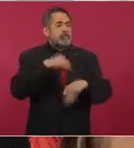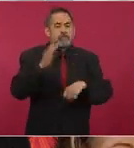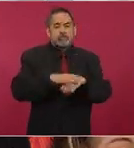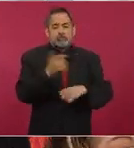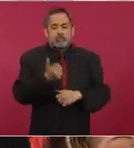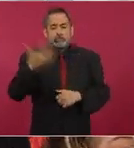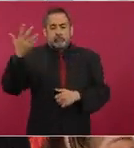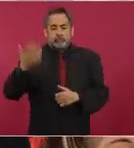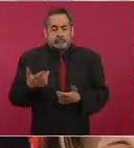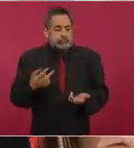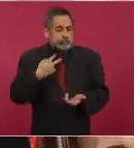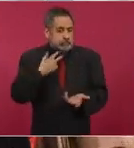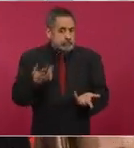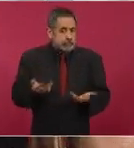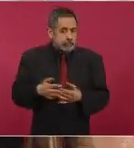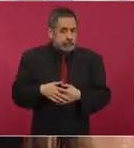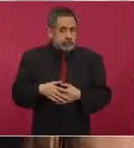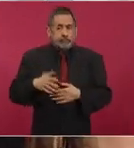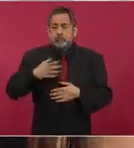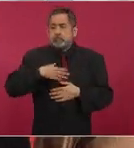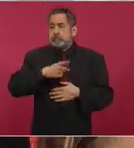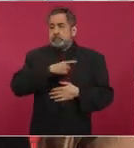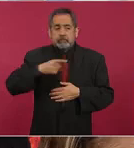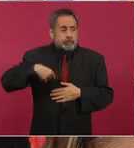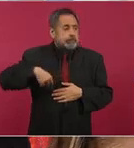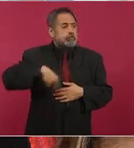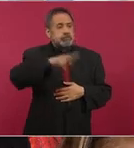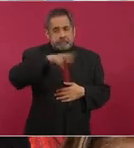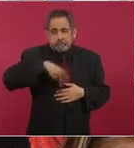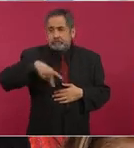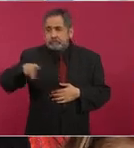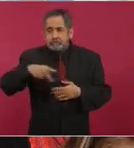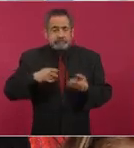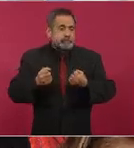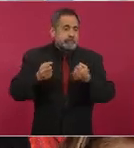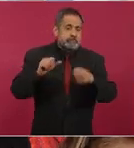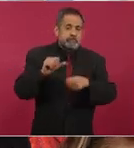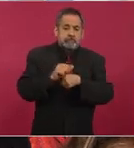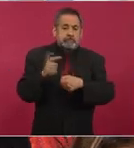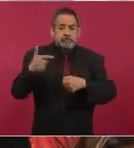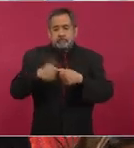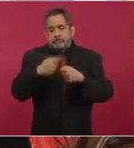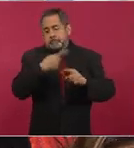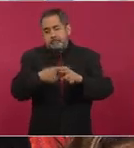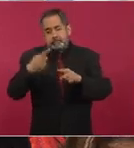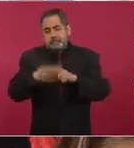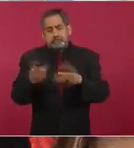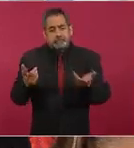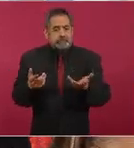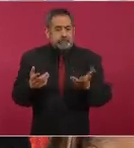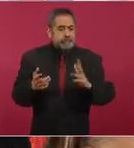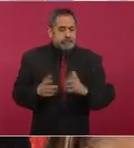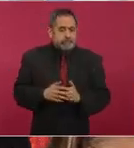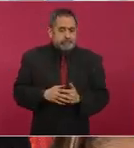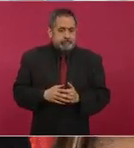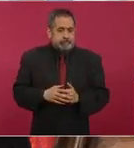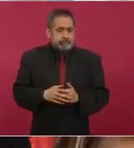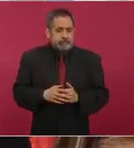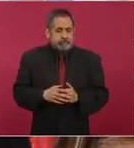nosotros tenemos que transportarnos en el